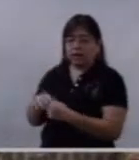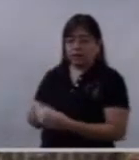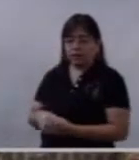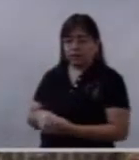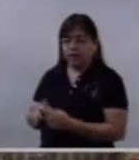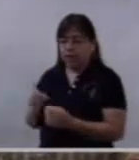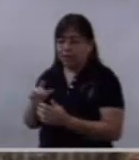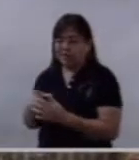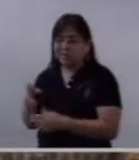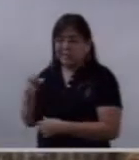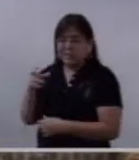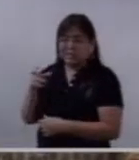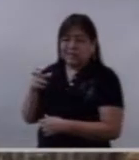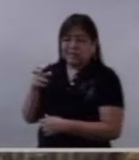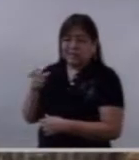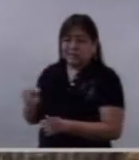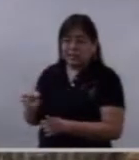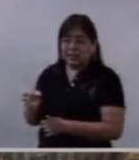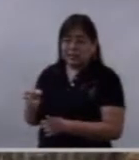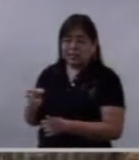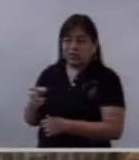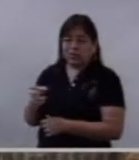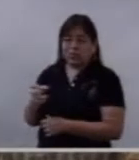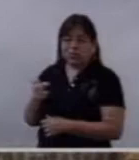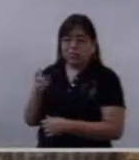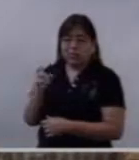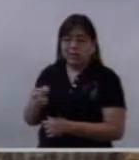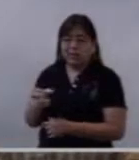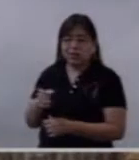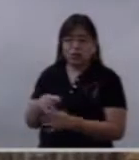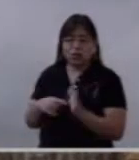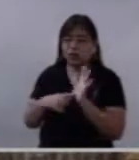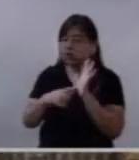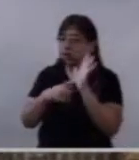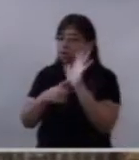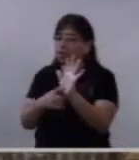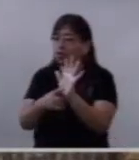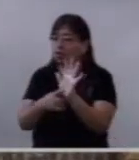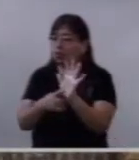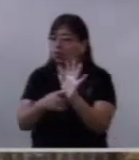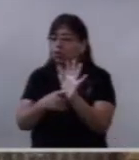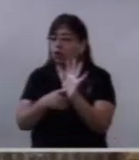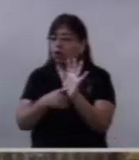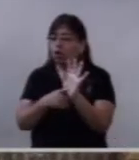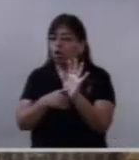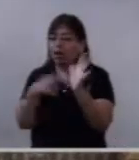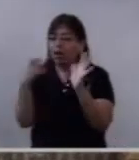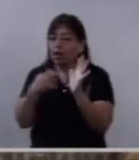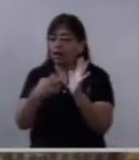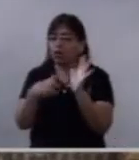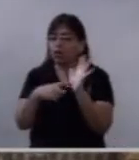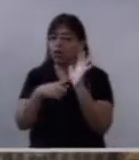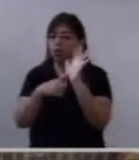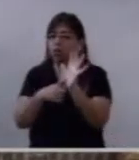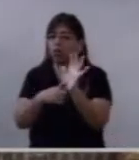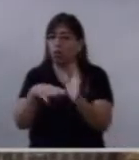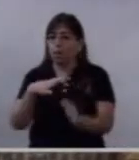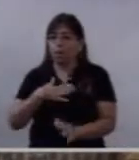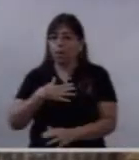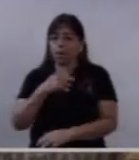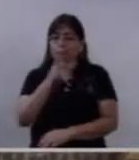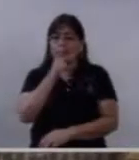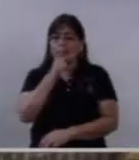esto no lo reveló ninguna persona, sino mi Padre que está en Dios.